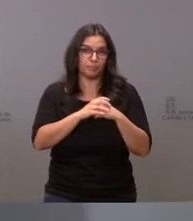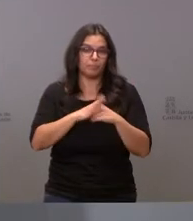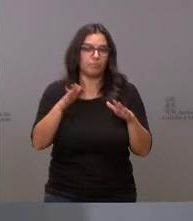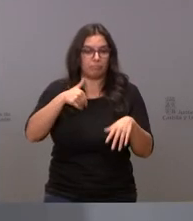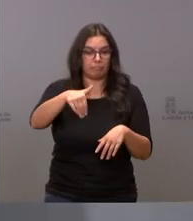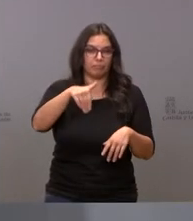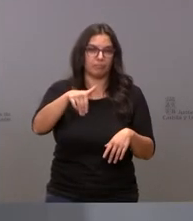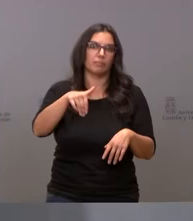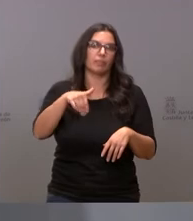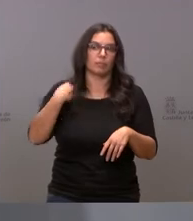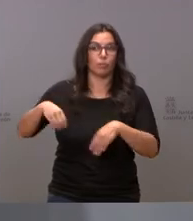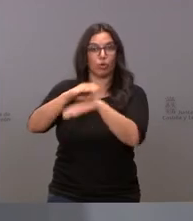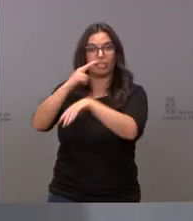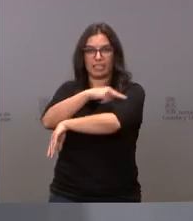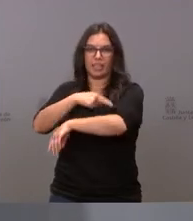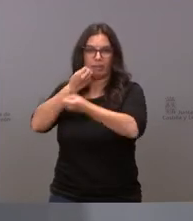comunicaremos a través de la consejería